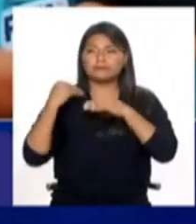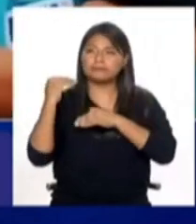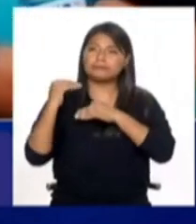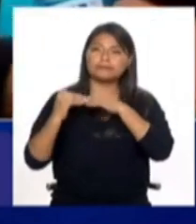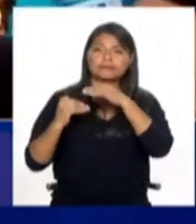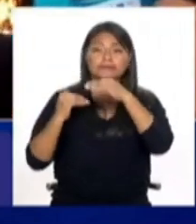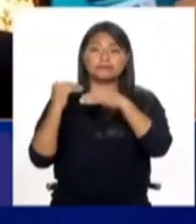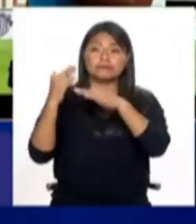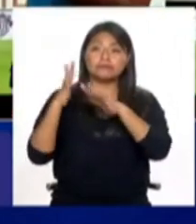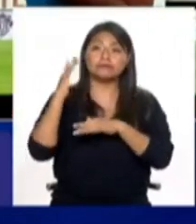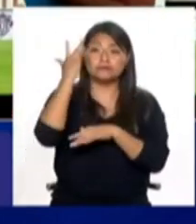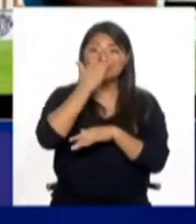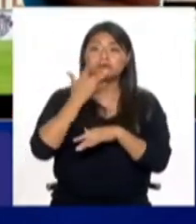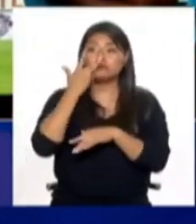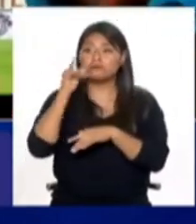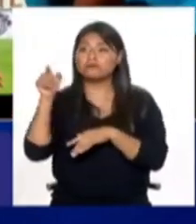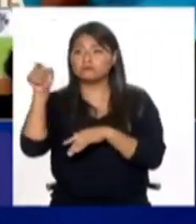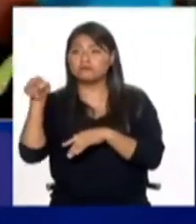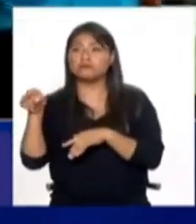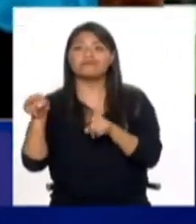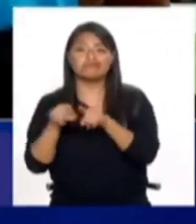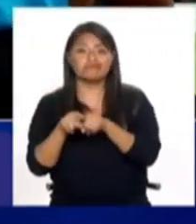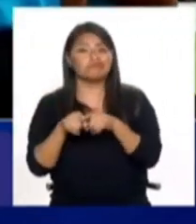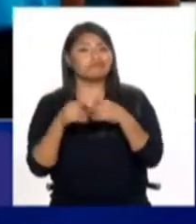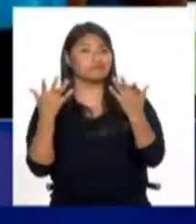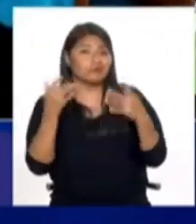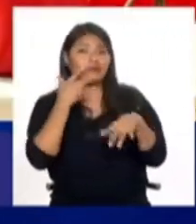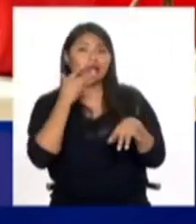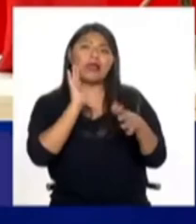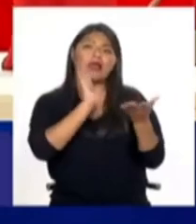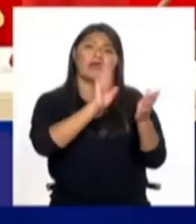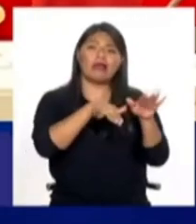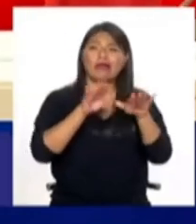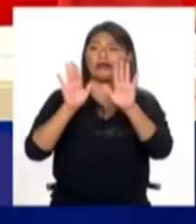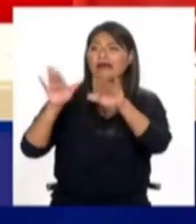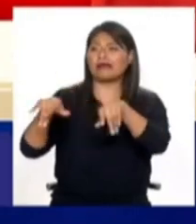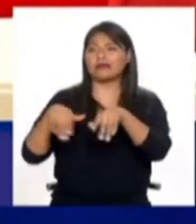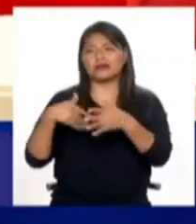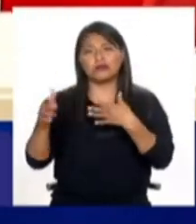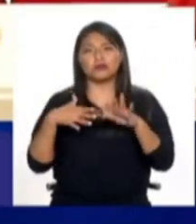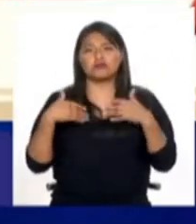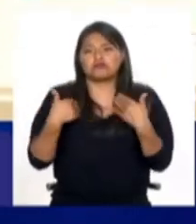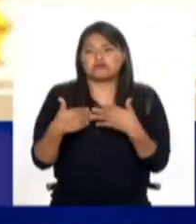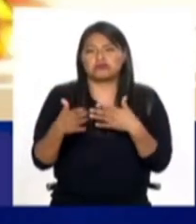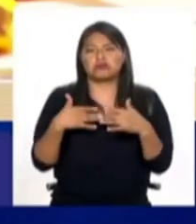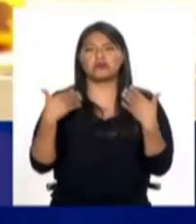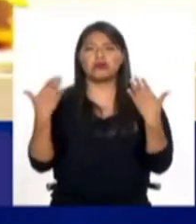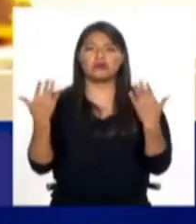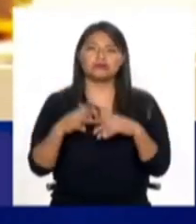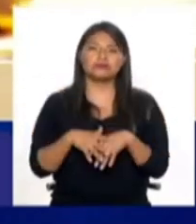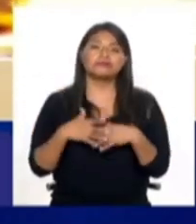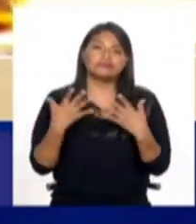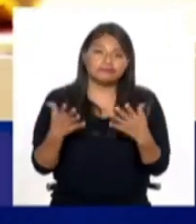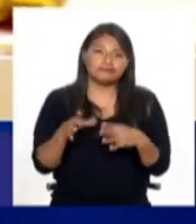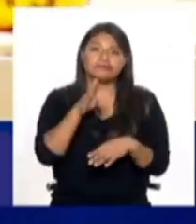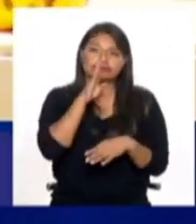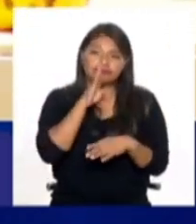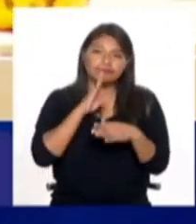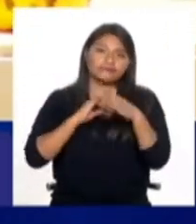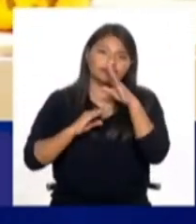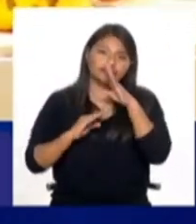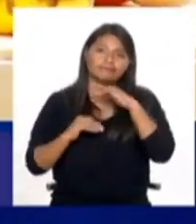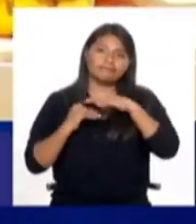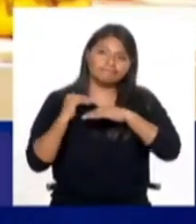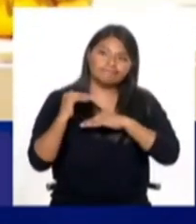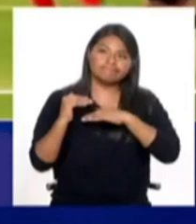habrá afrodescendientes que digan que también es exagerado. Van a ver, porque hay que sobrevivir, porque hemos normalizado y la